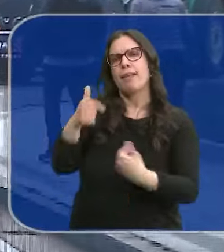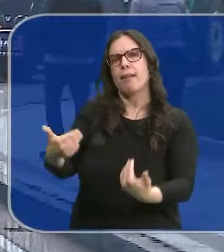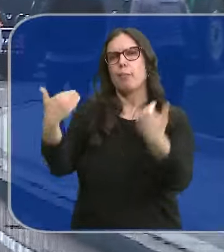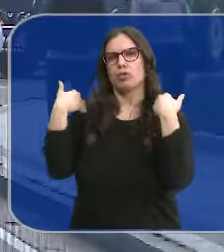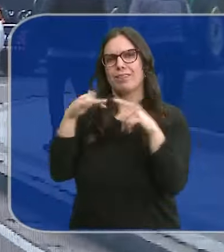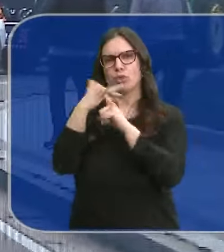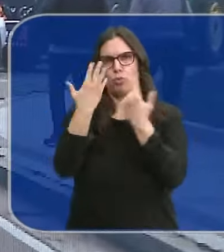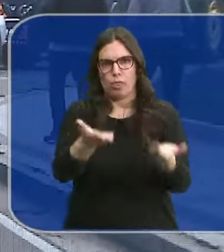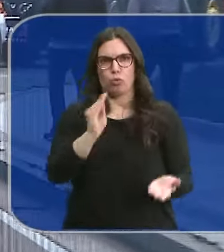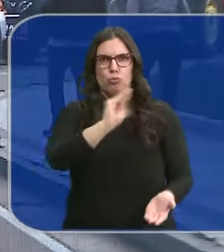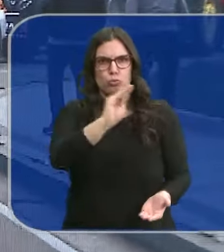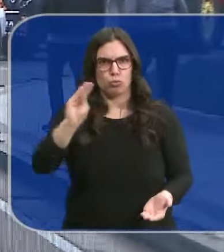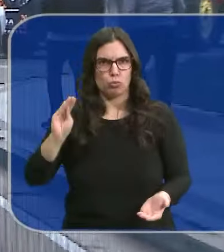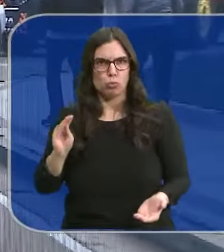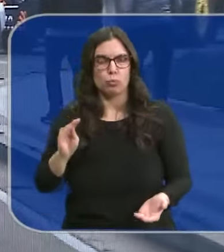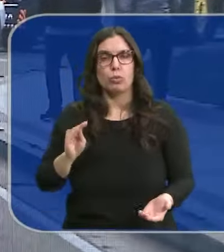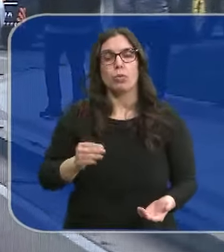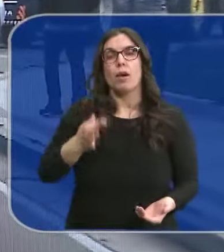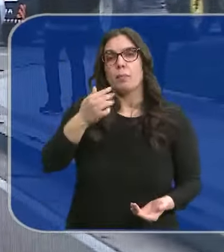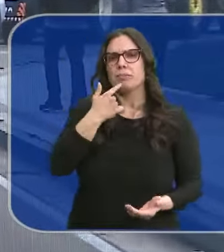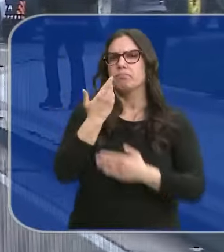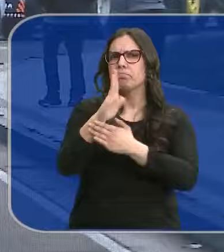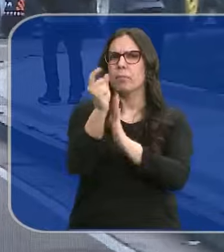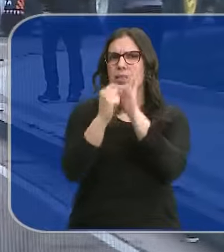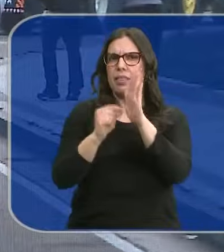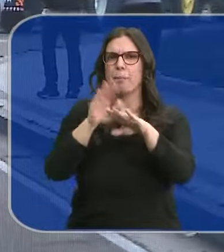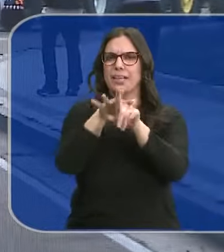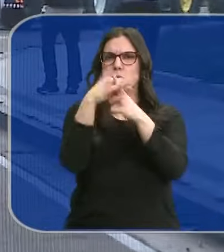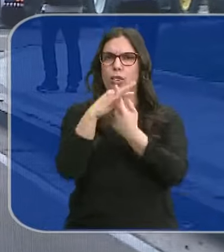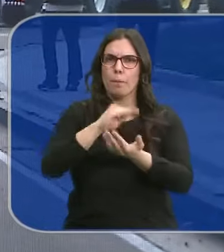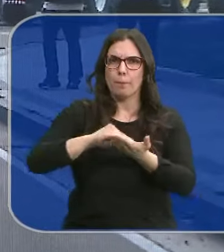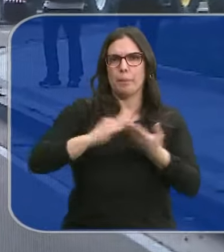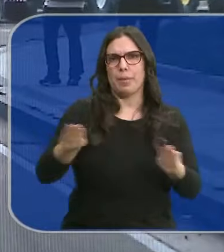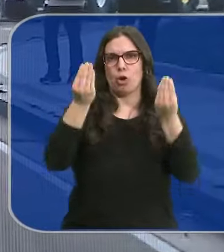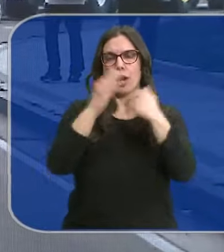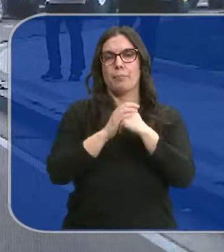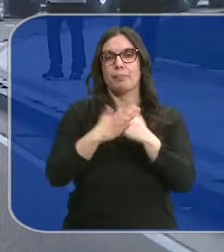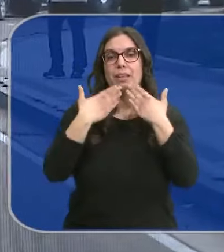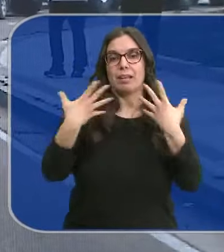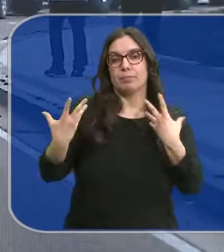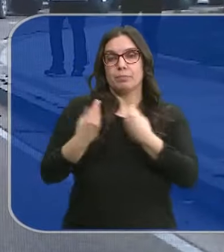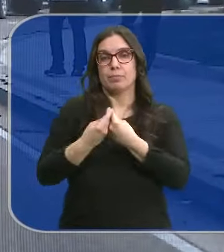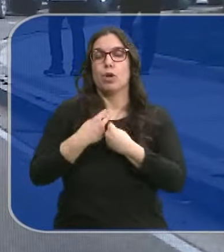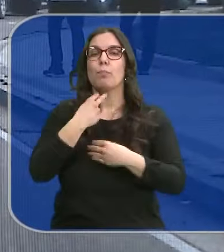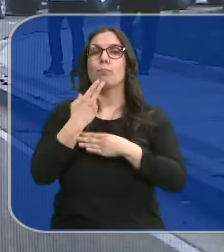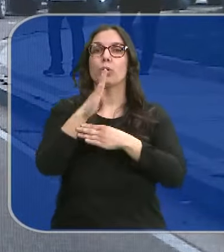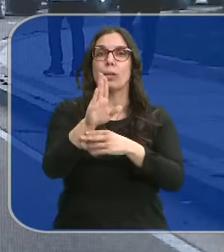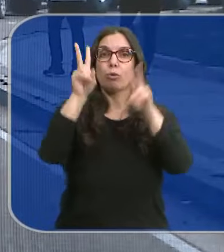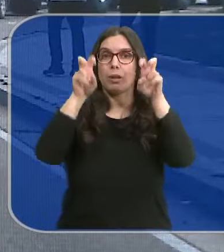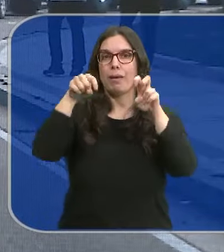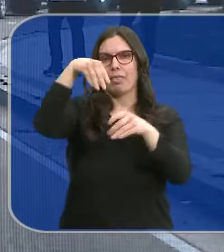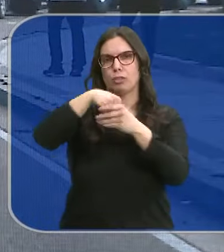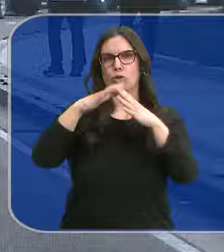responsable de la situación de los agricultores y ganaderos y presenta medidas para revertir la situación. Lo ha hecho de la mano de la portavoz de la materia en el Congreso.